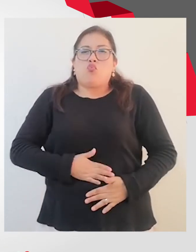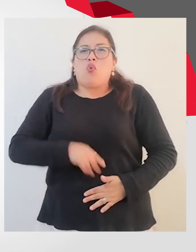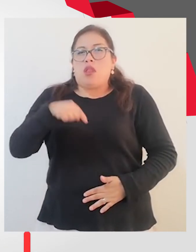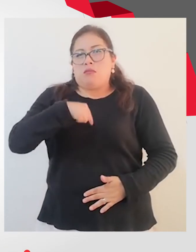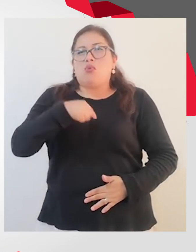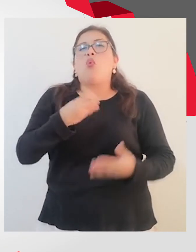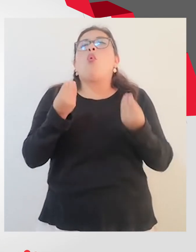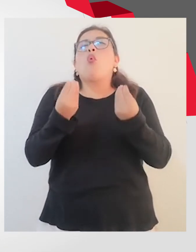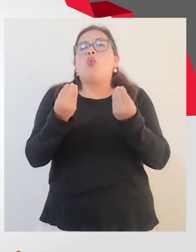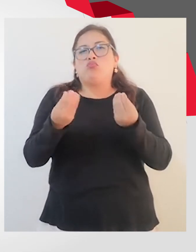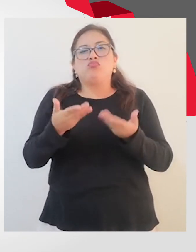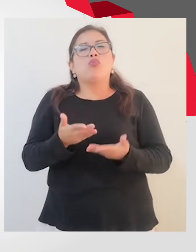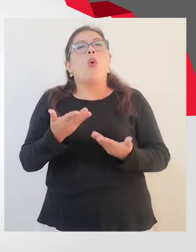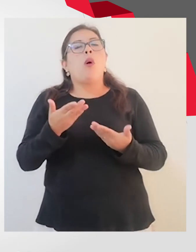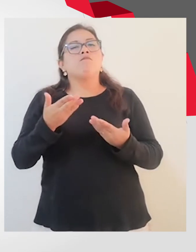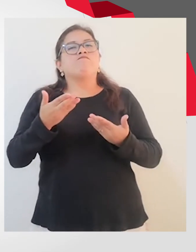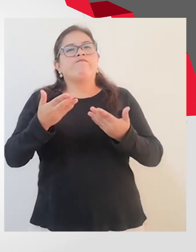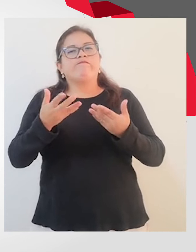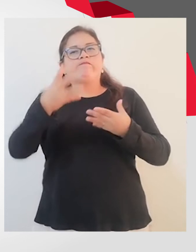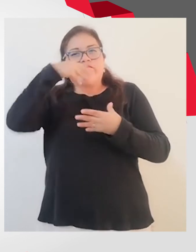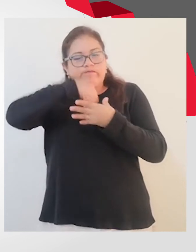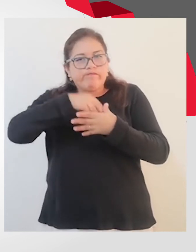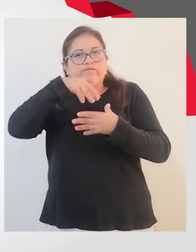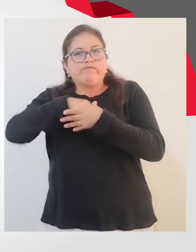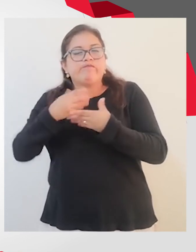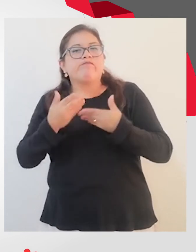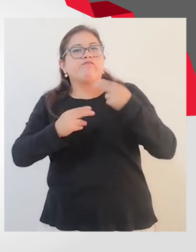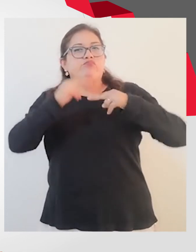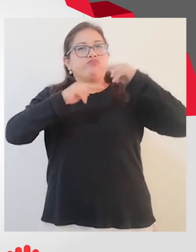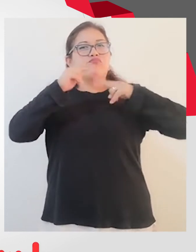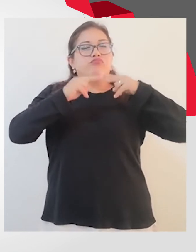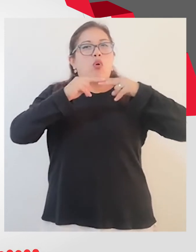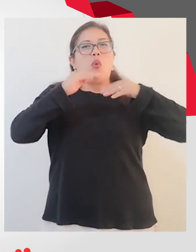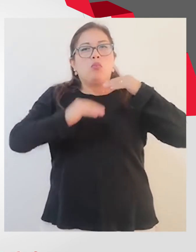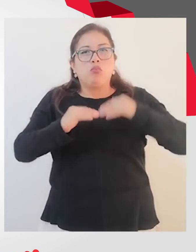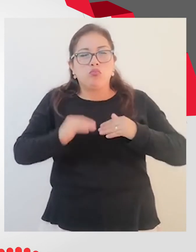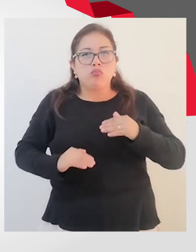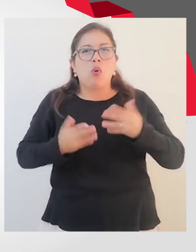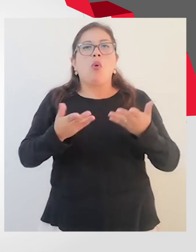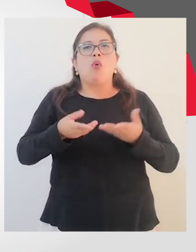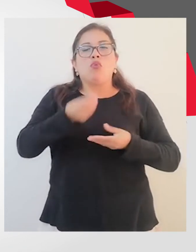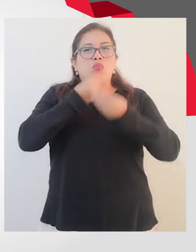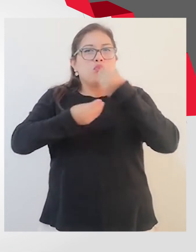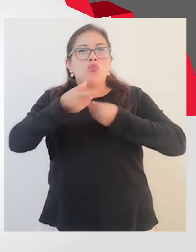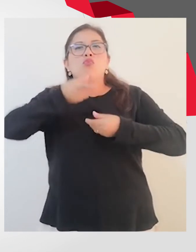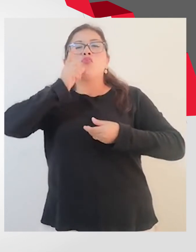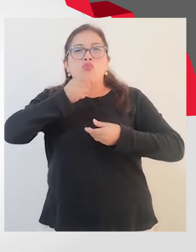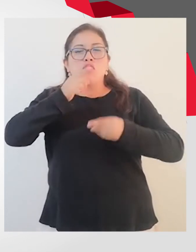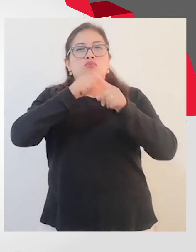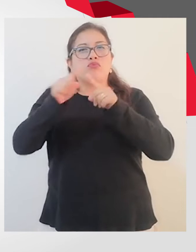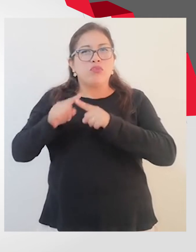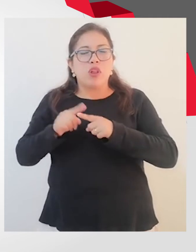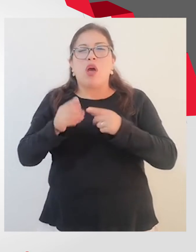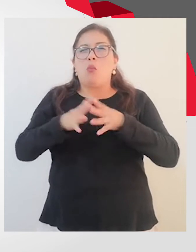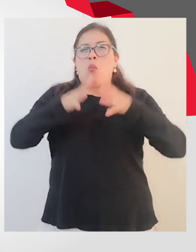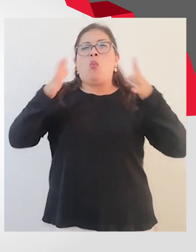metabolización. ¿Qué quiere decir? Lo que dura que pase y que vaya a donde tiene que ir y luego se orina. Así que, por favor,